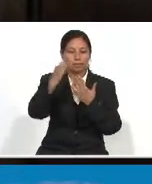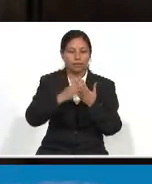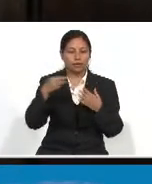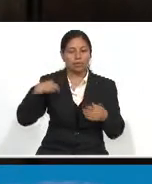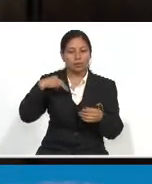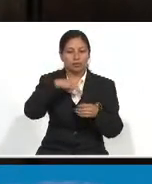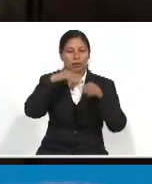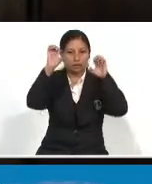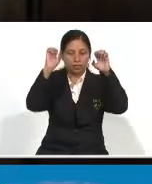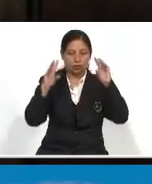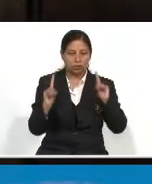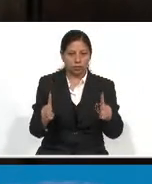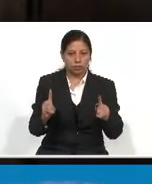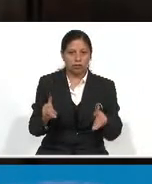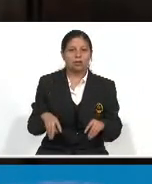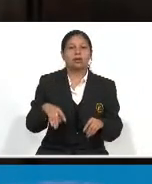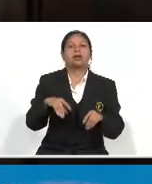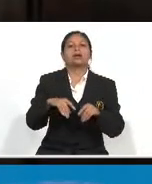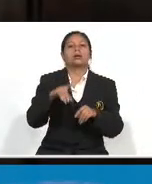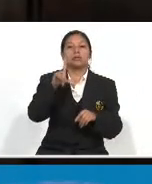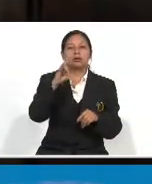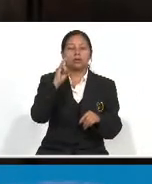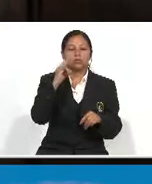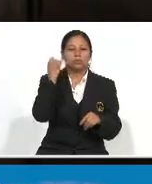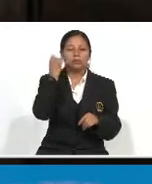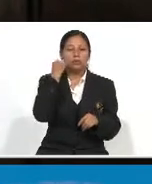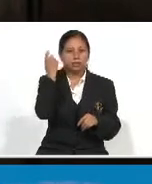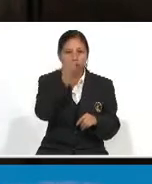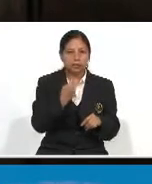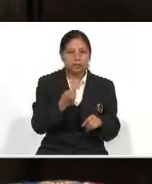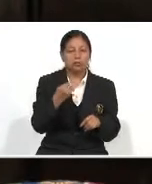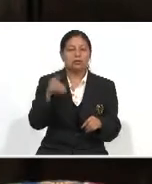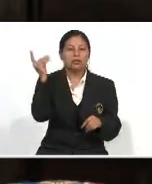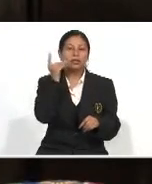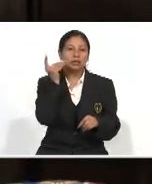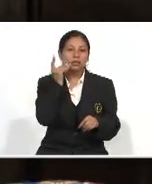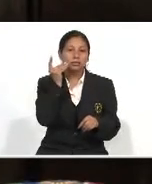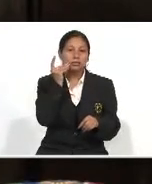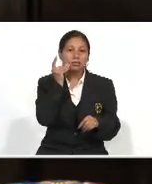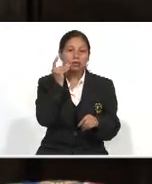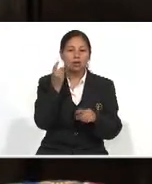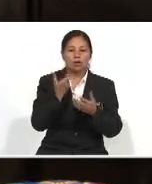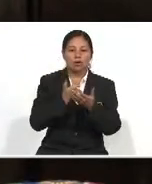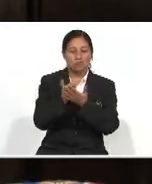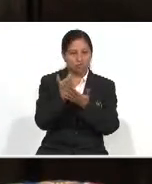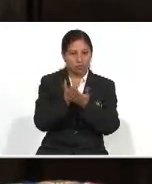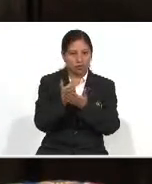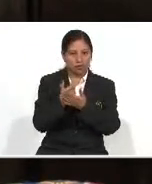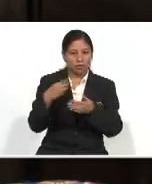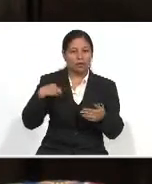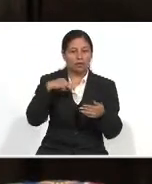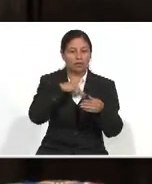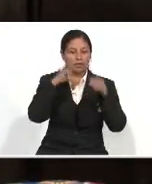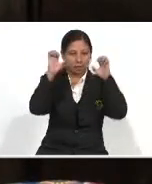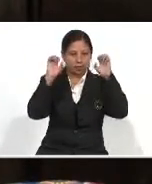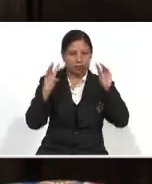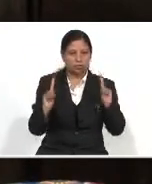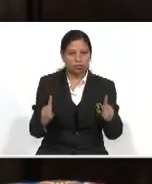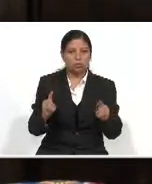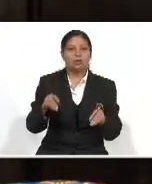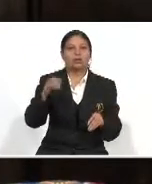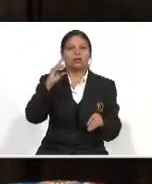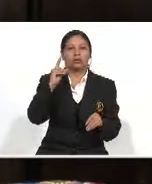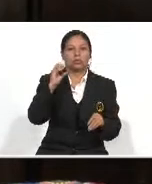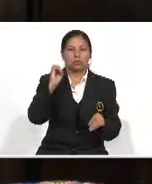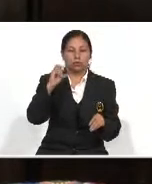Ministerio de Educación, Luis Alfonso Rosales, y el director financiero del Ministerio de Educación, Donaldo